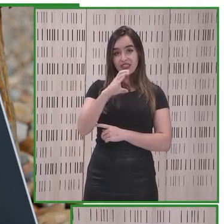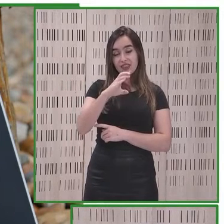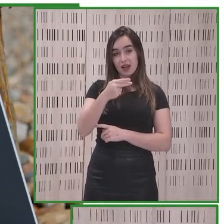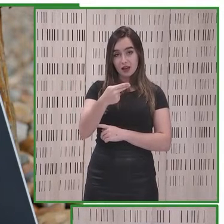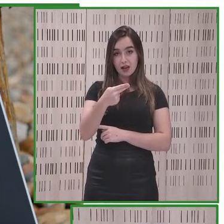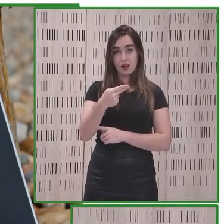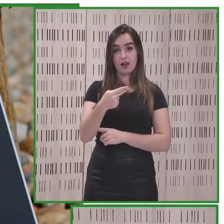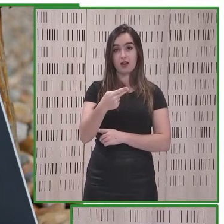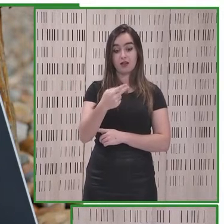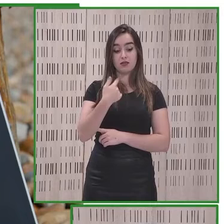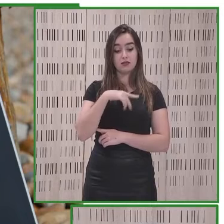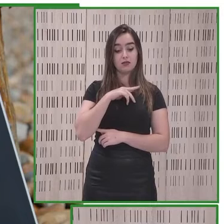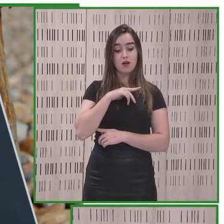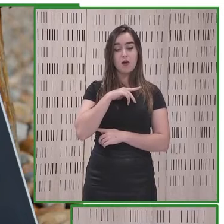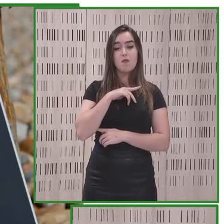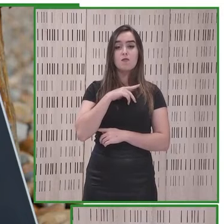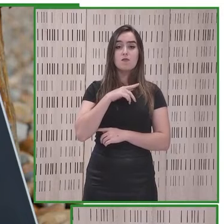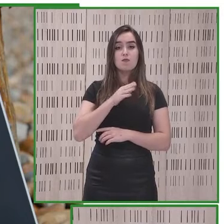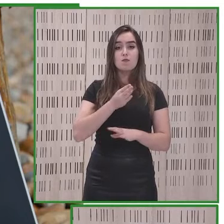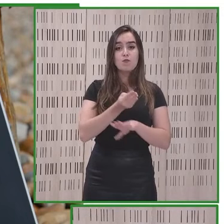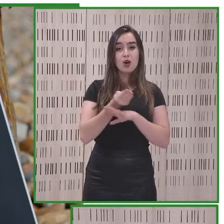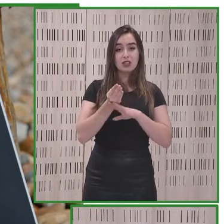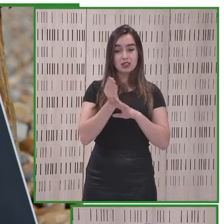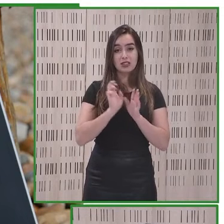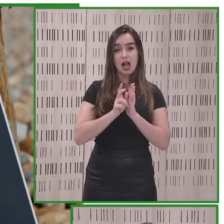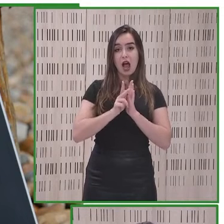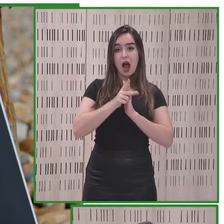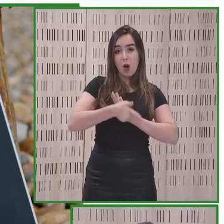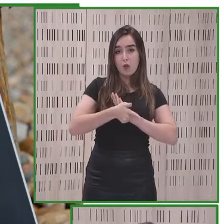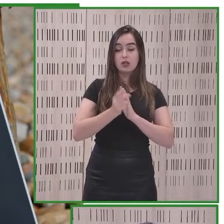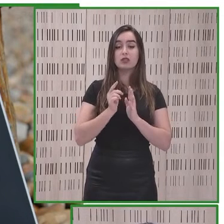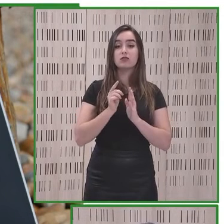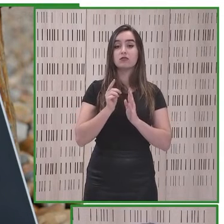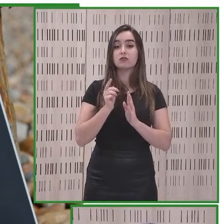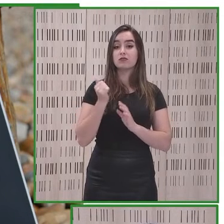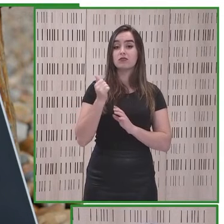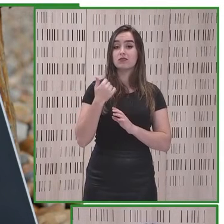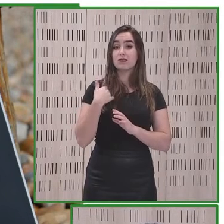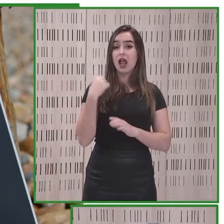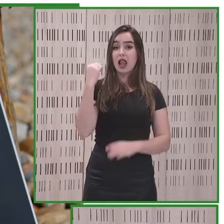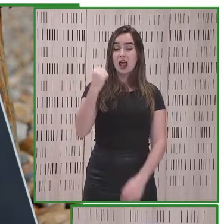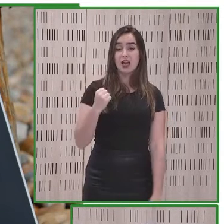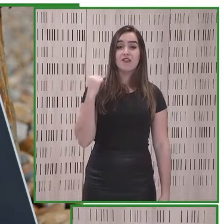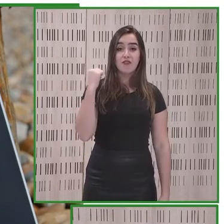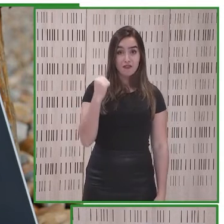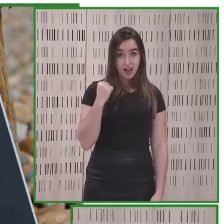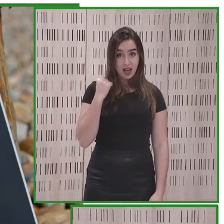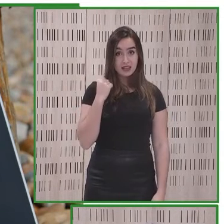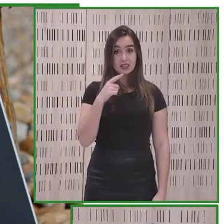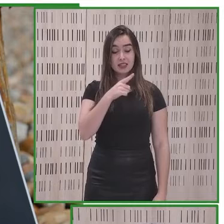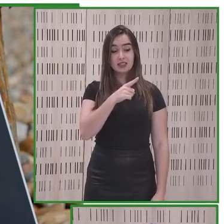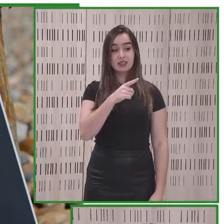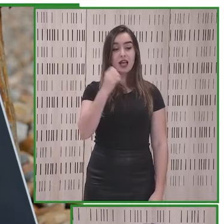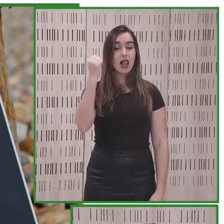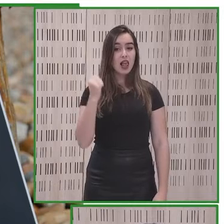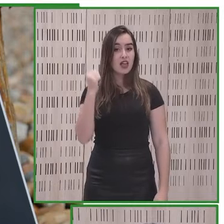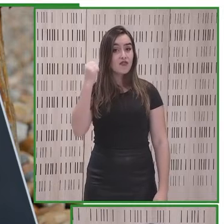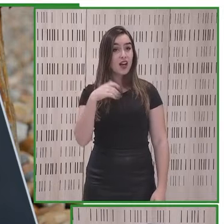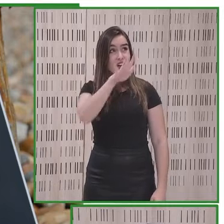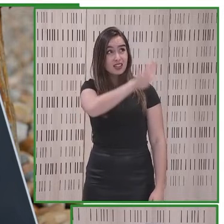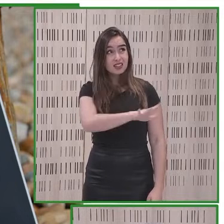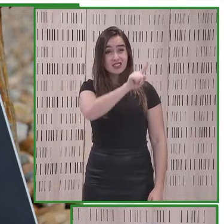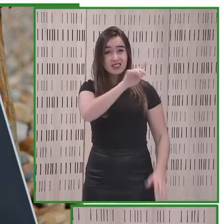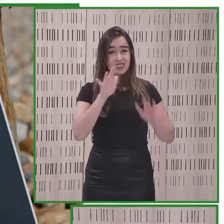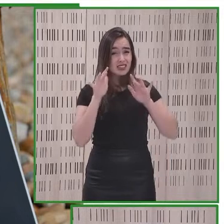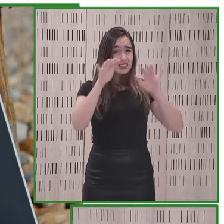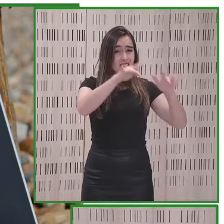productos de hardware. De hecho, deciros que en el CES de Las Vegas, que es el encuentro más importante a nivel